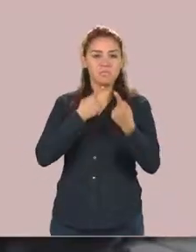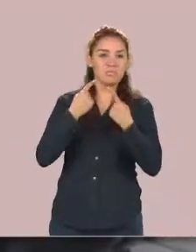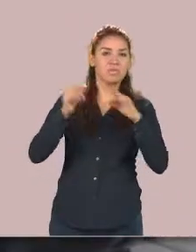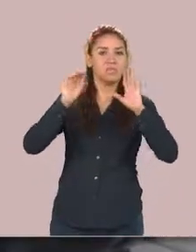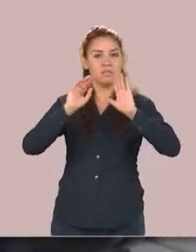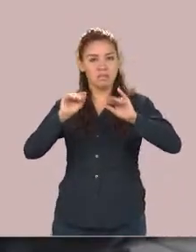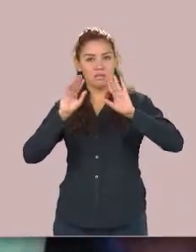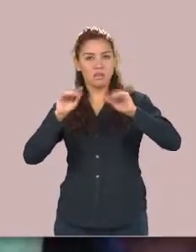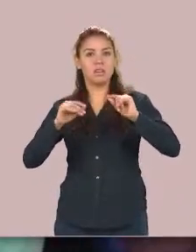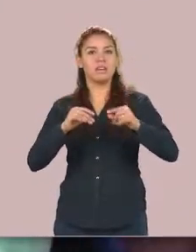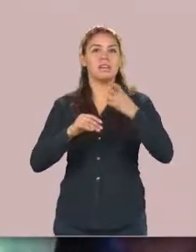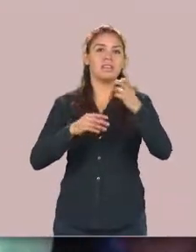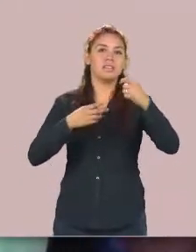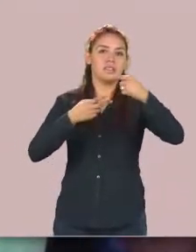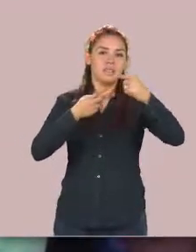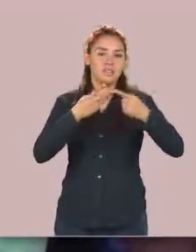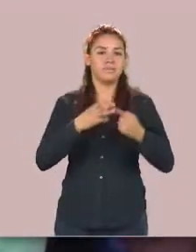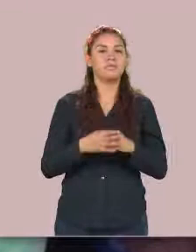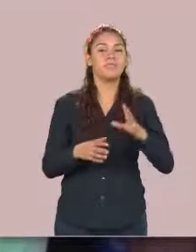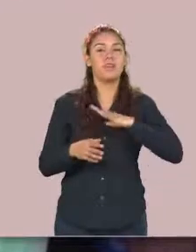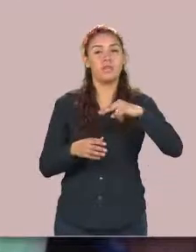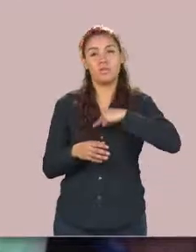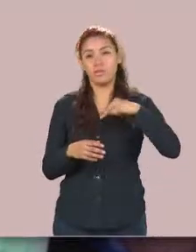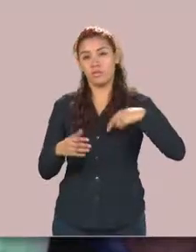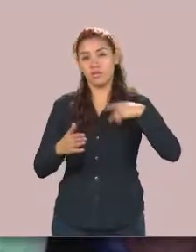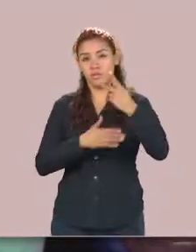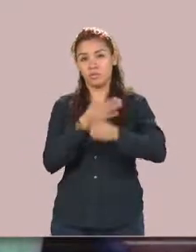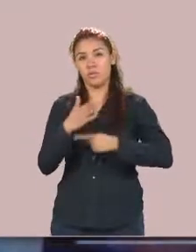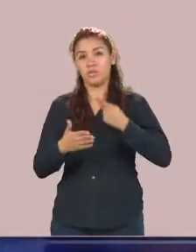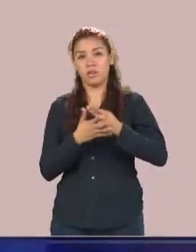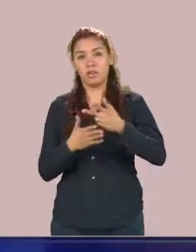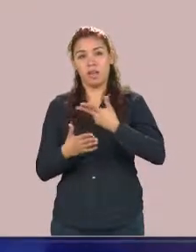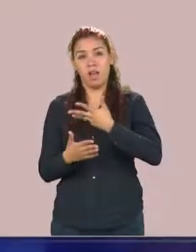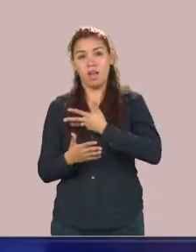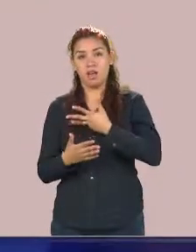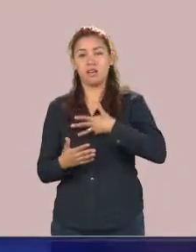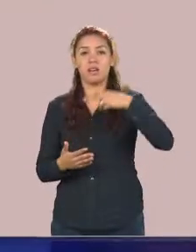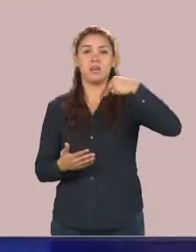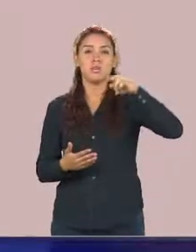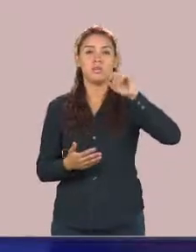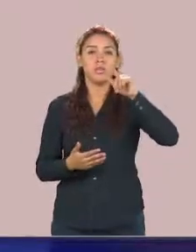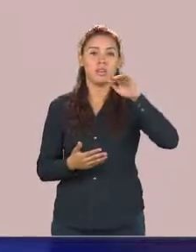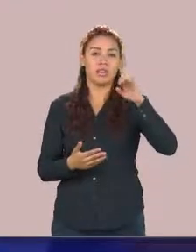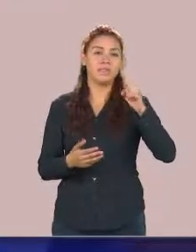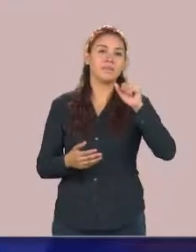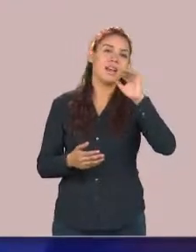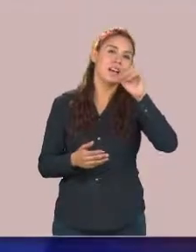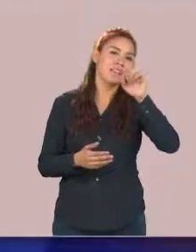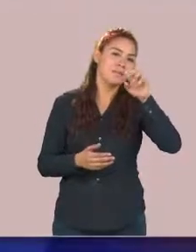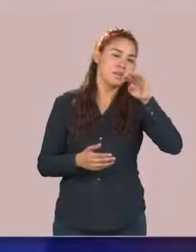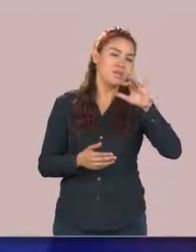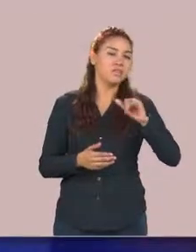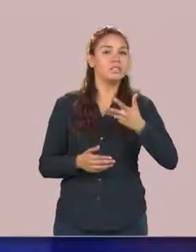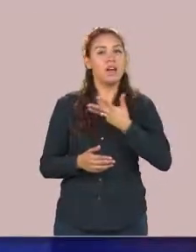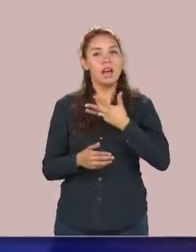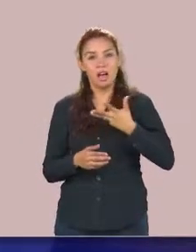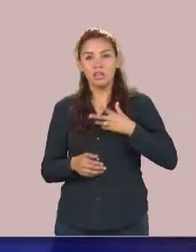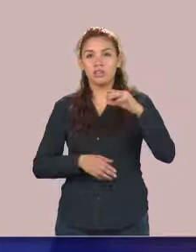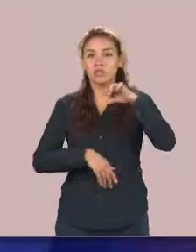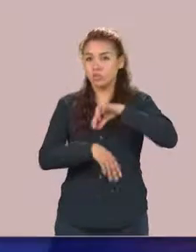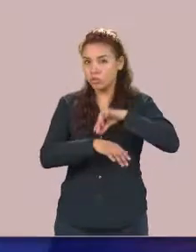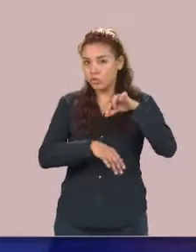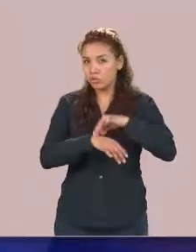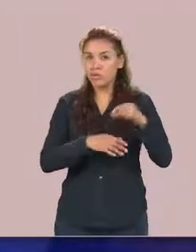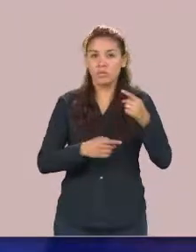áreas mencionadas. En nuestros programas tienen núcleos académicos básicos que están formados por doctores que se encuentran dentro del